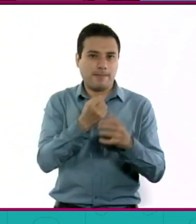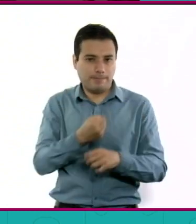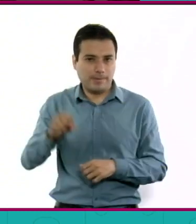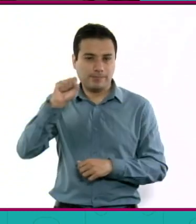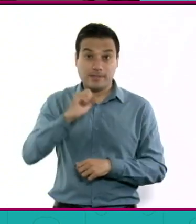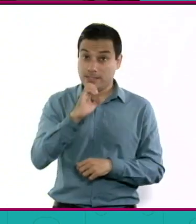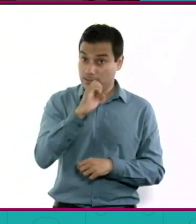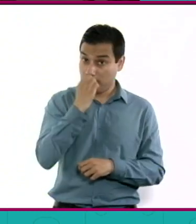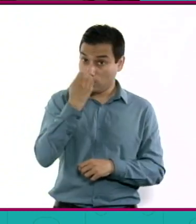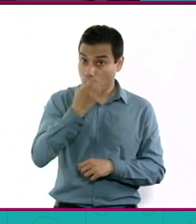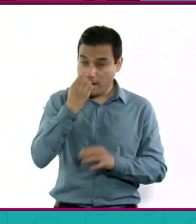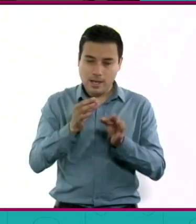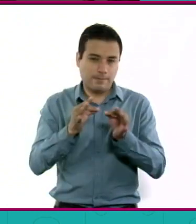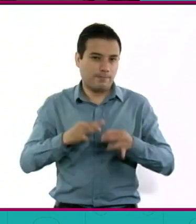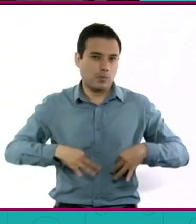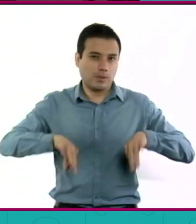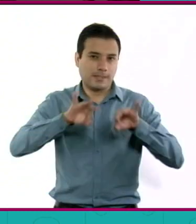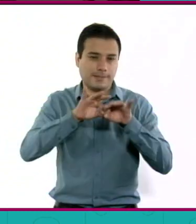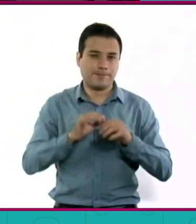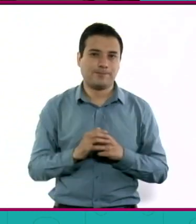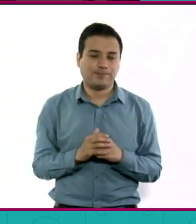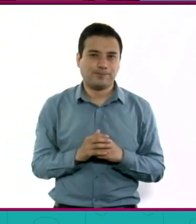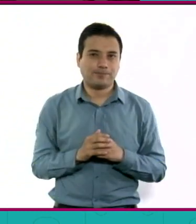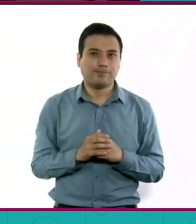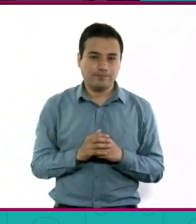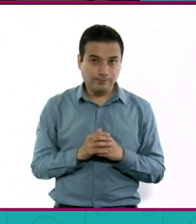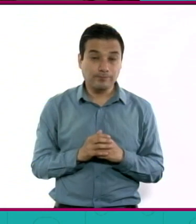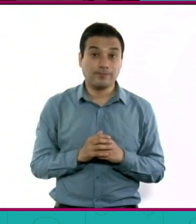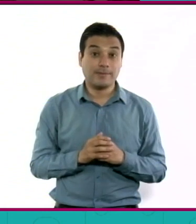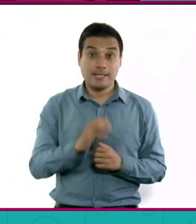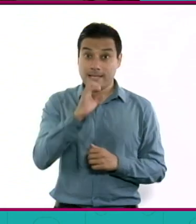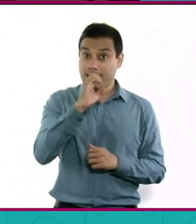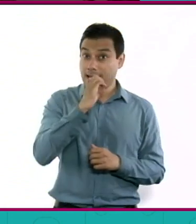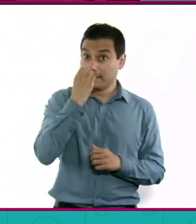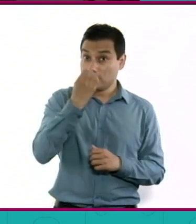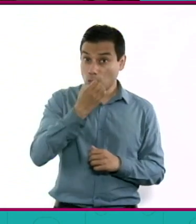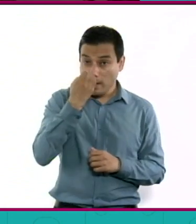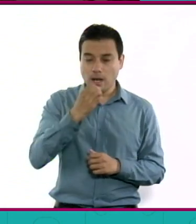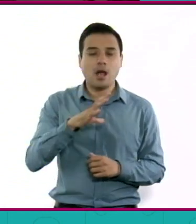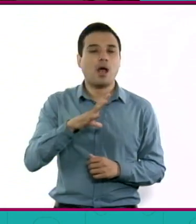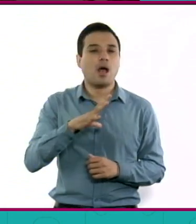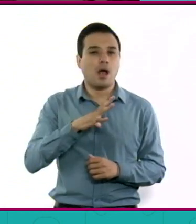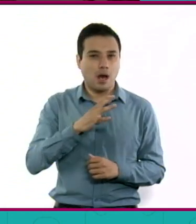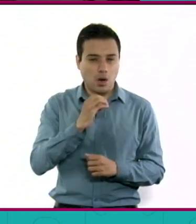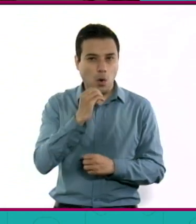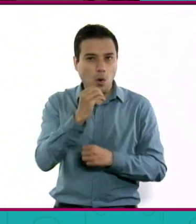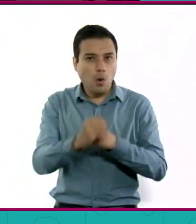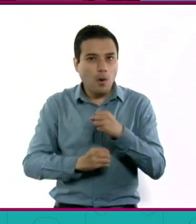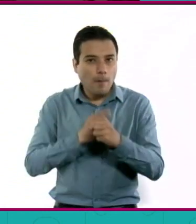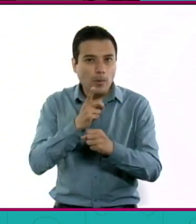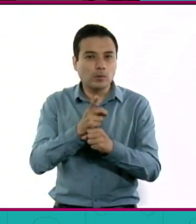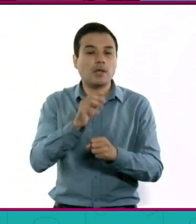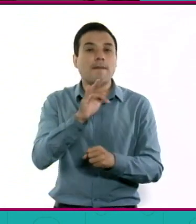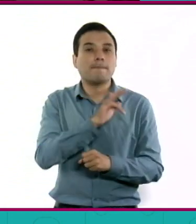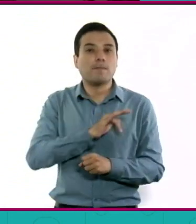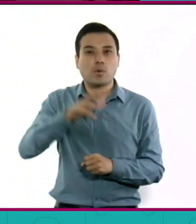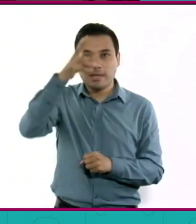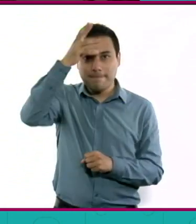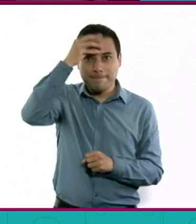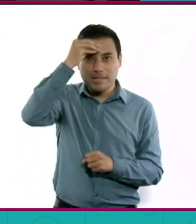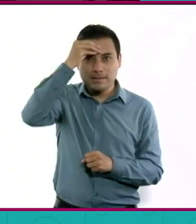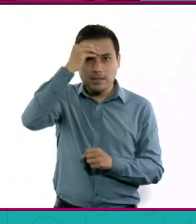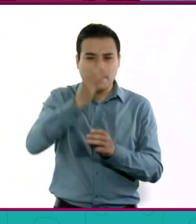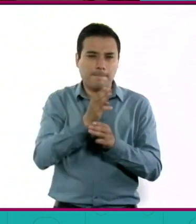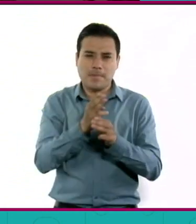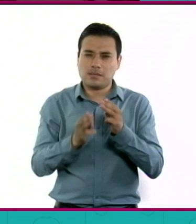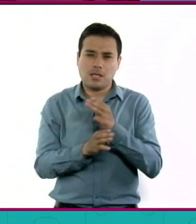escolar. y hoy vemos que este espacio escolar también nos está dando la oportunidad de no solamente aprender en todas las